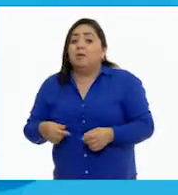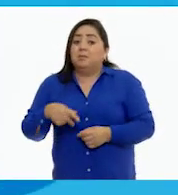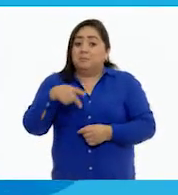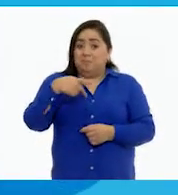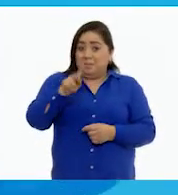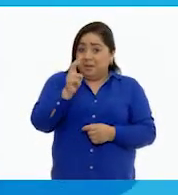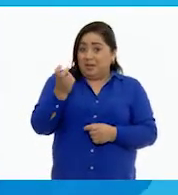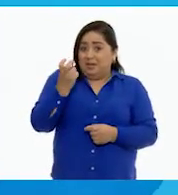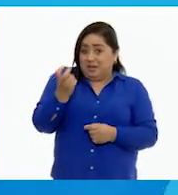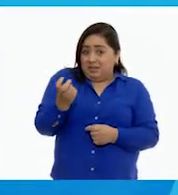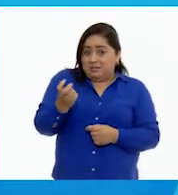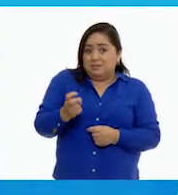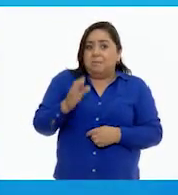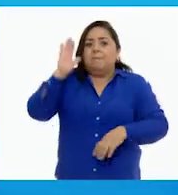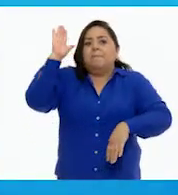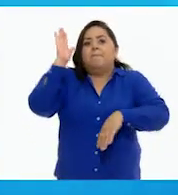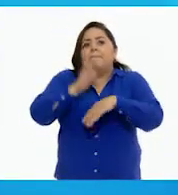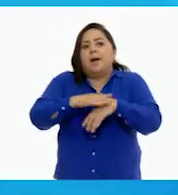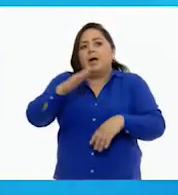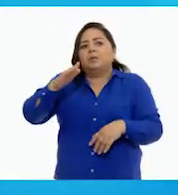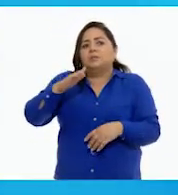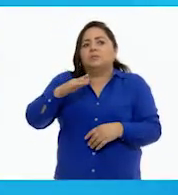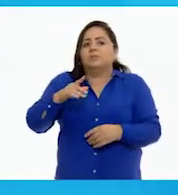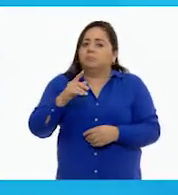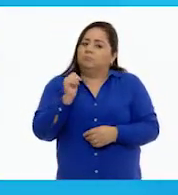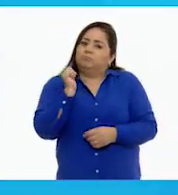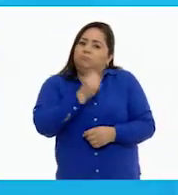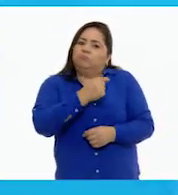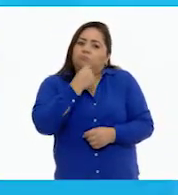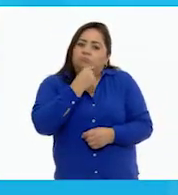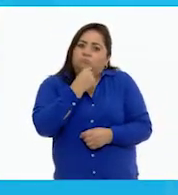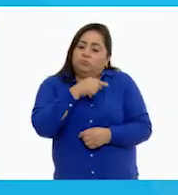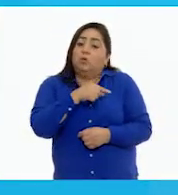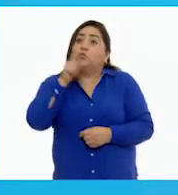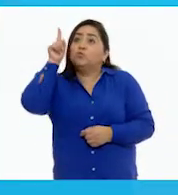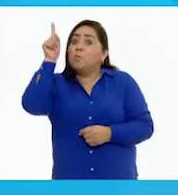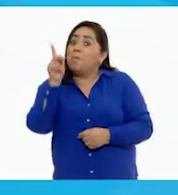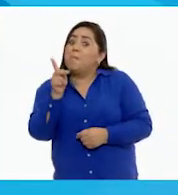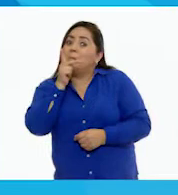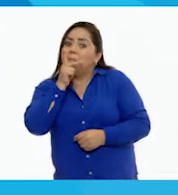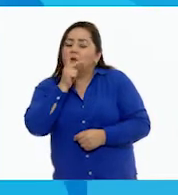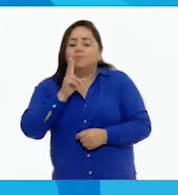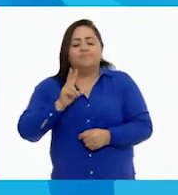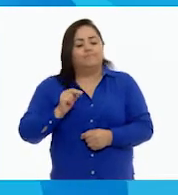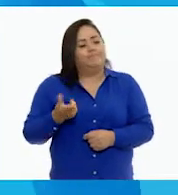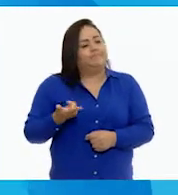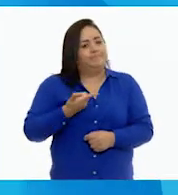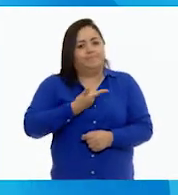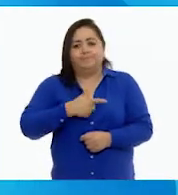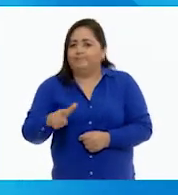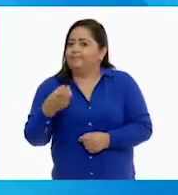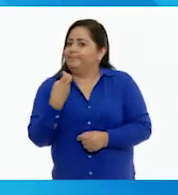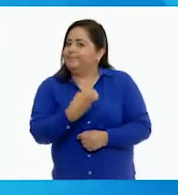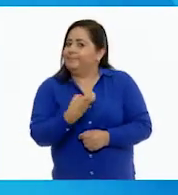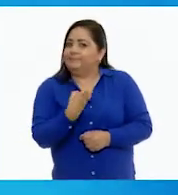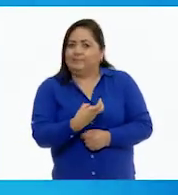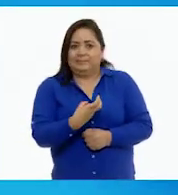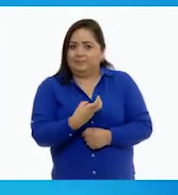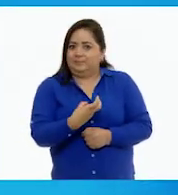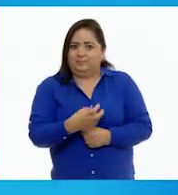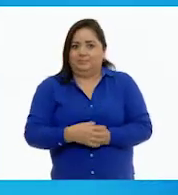eso mismo lo hacía más dependiente. A su papá no le gustaba esa situación.